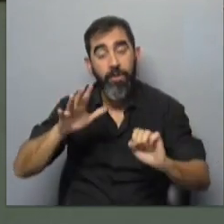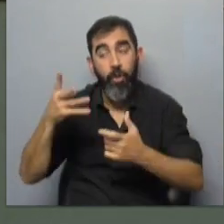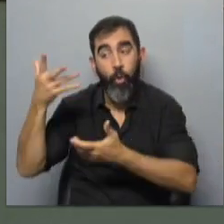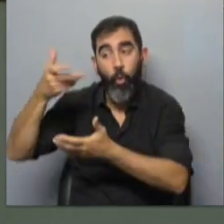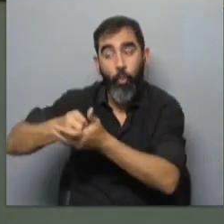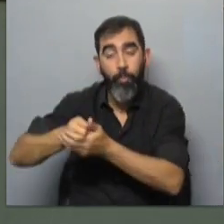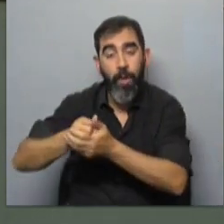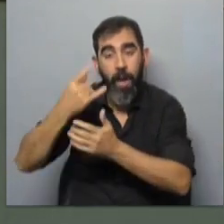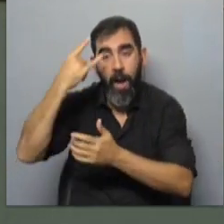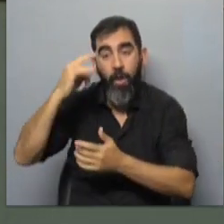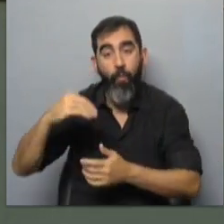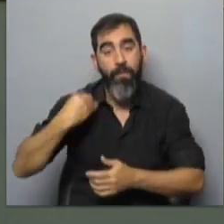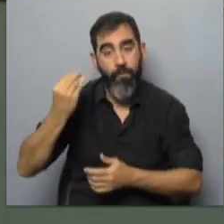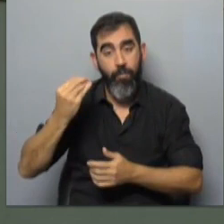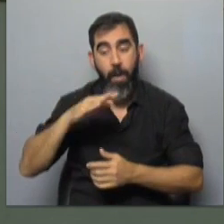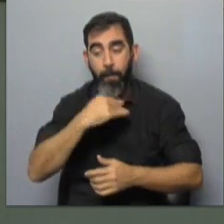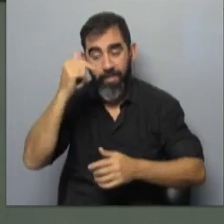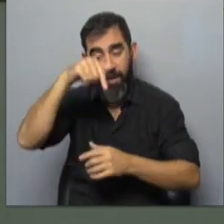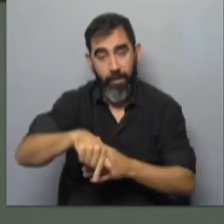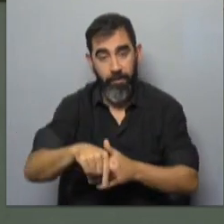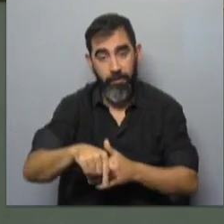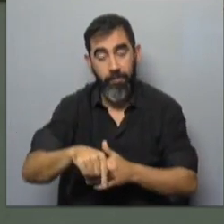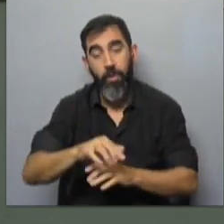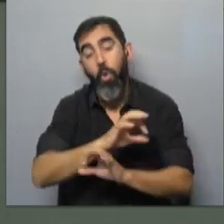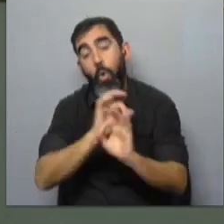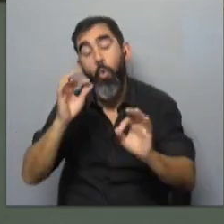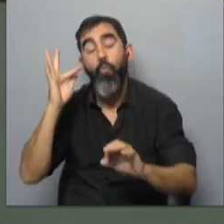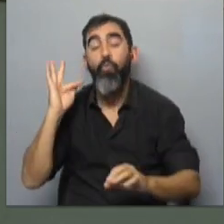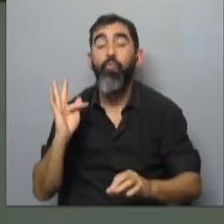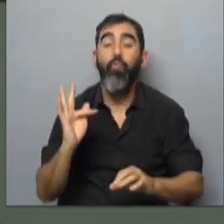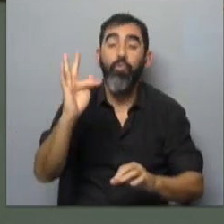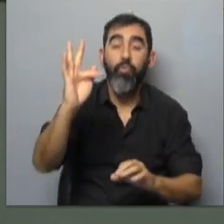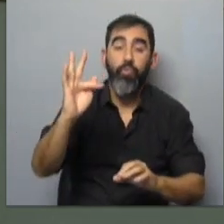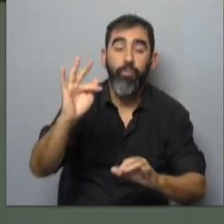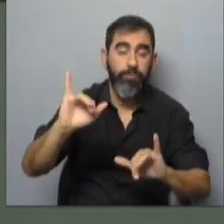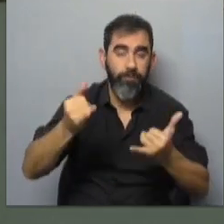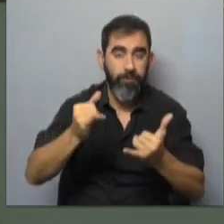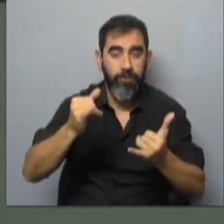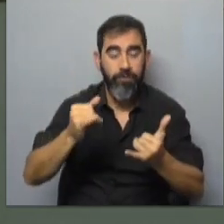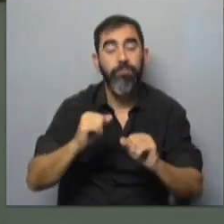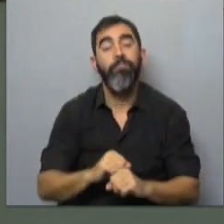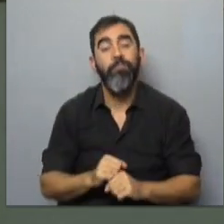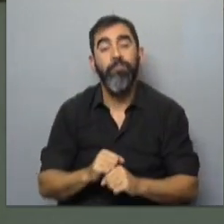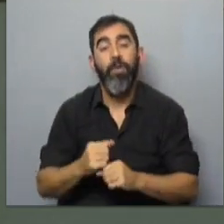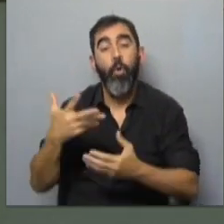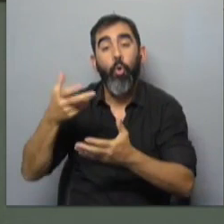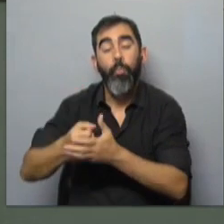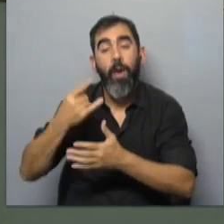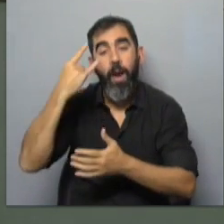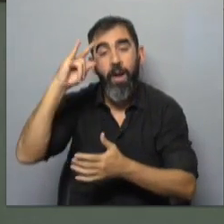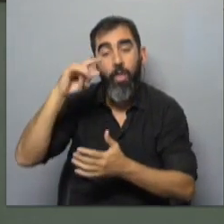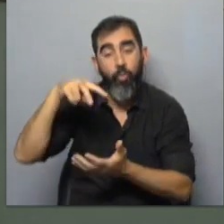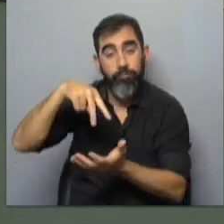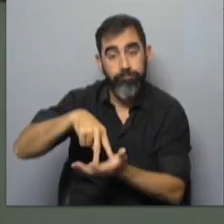importar ganado en pie para faena y, ¿por qué no?, en un futuro, ya con otras posibilidades, importar ganado en pie